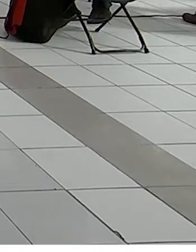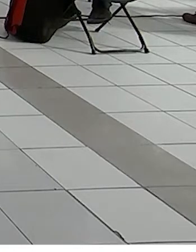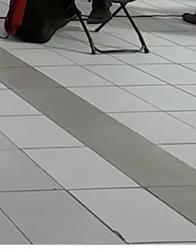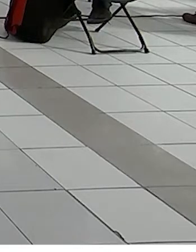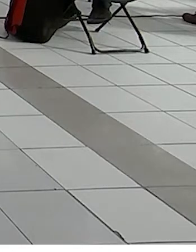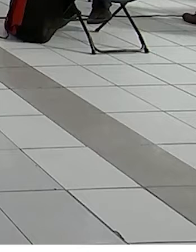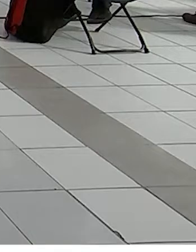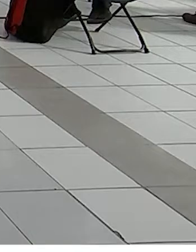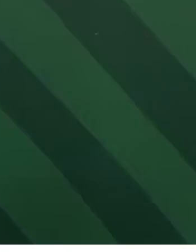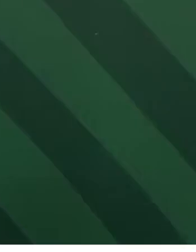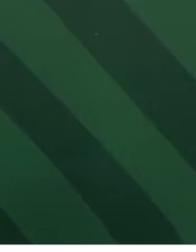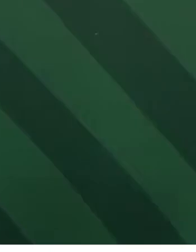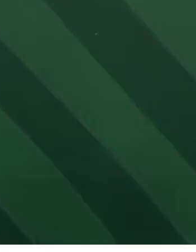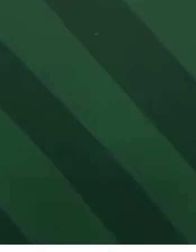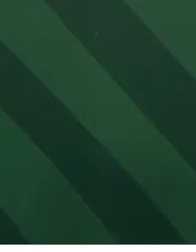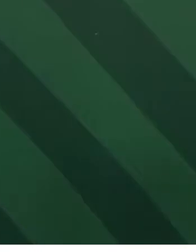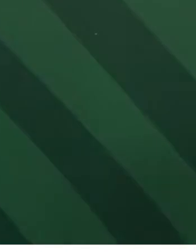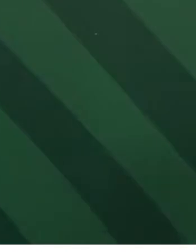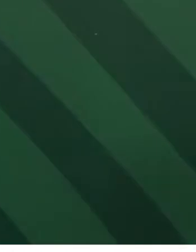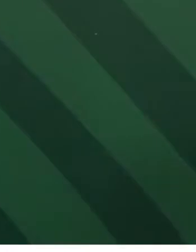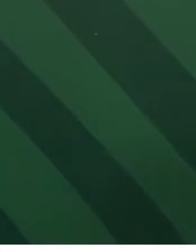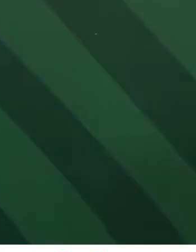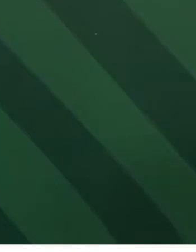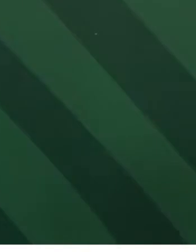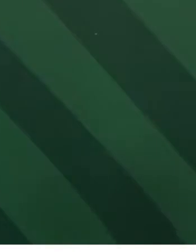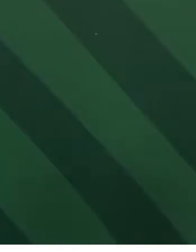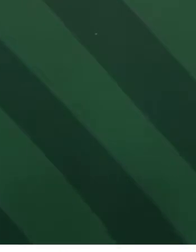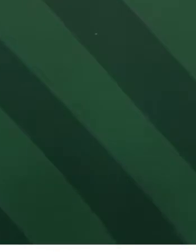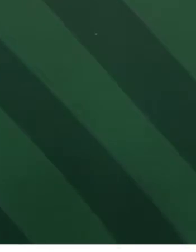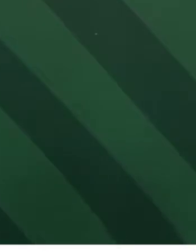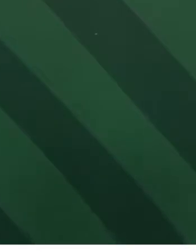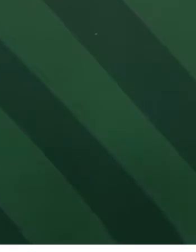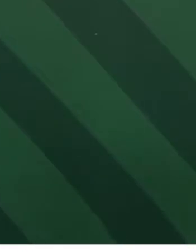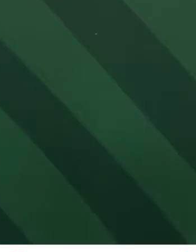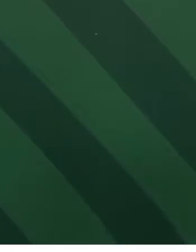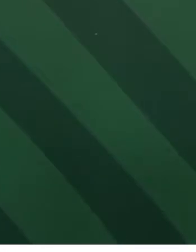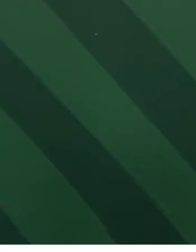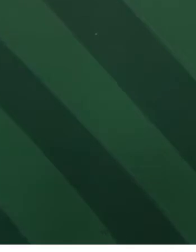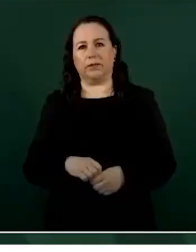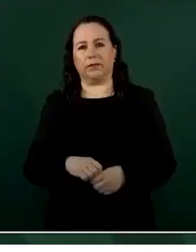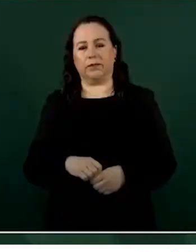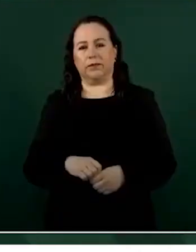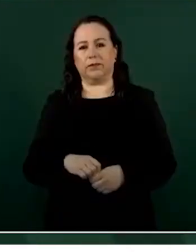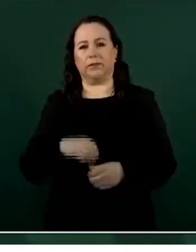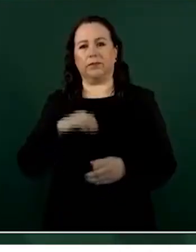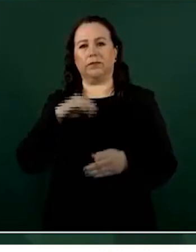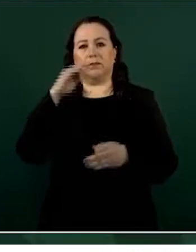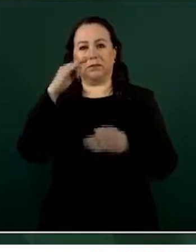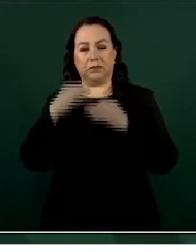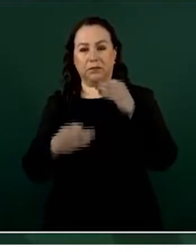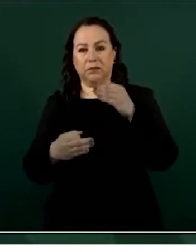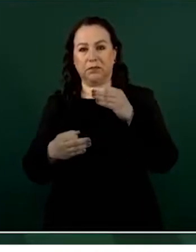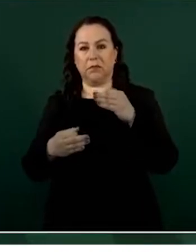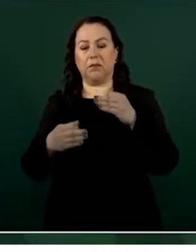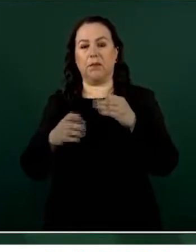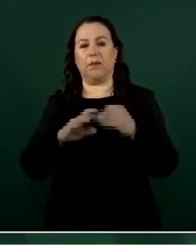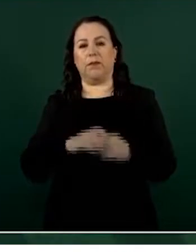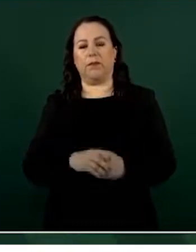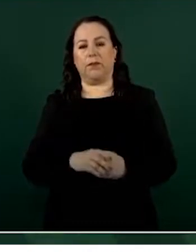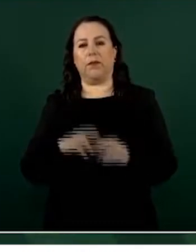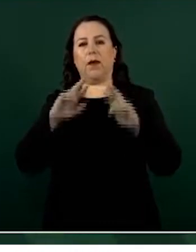llevar a cabo esta conferencia. Ya terminamos nuestra reunión,